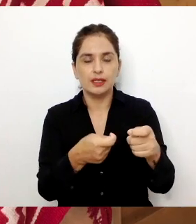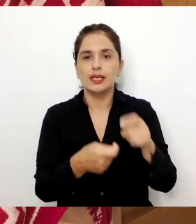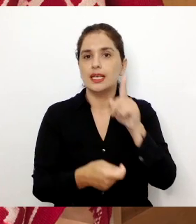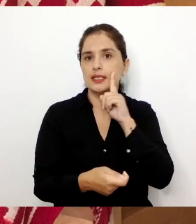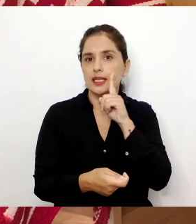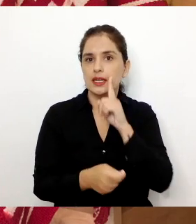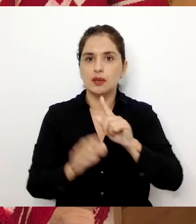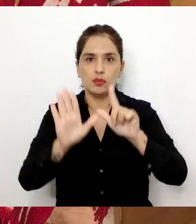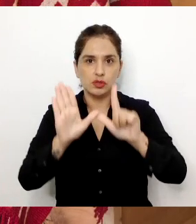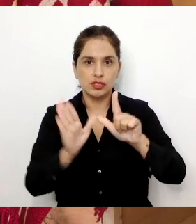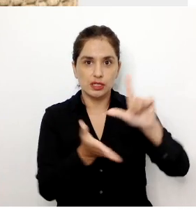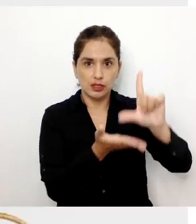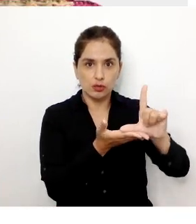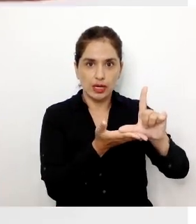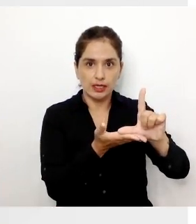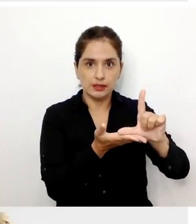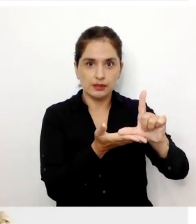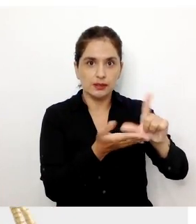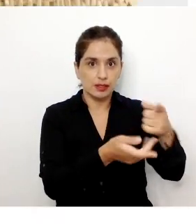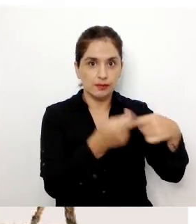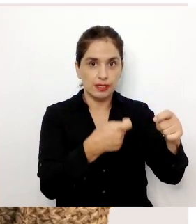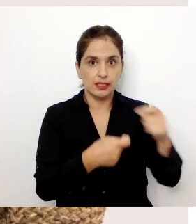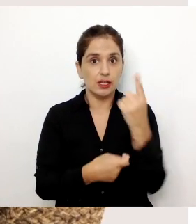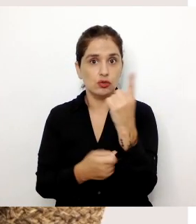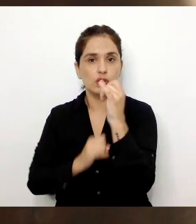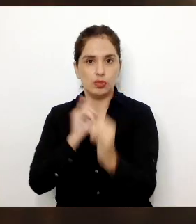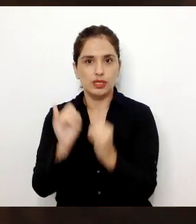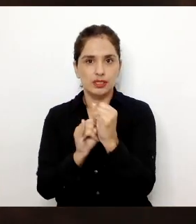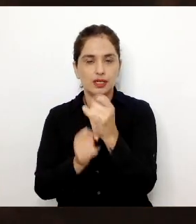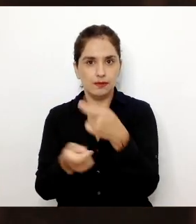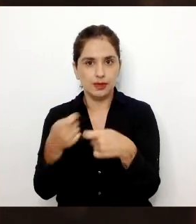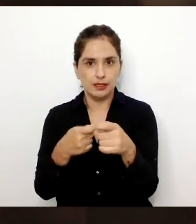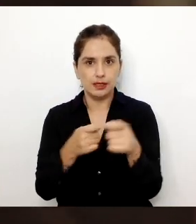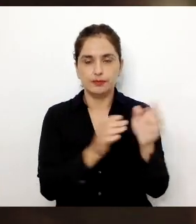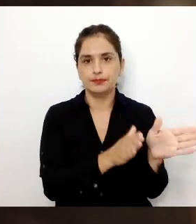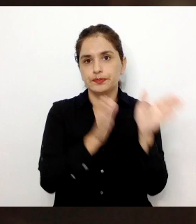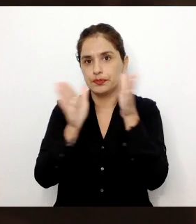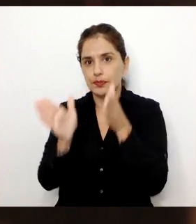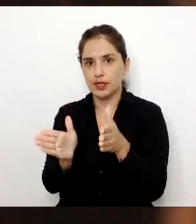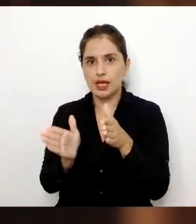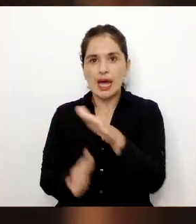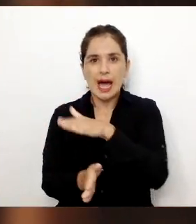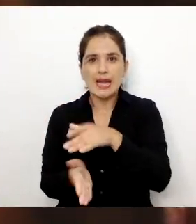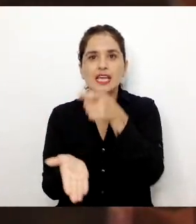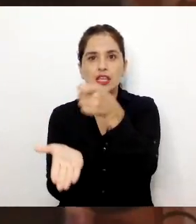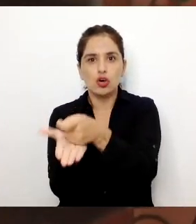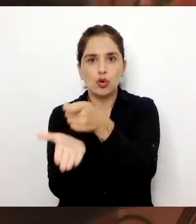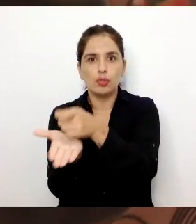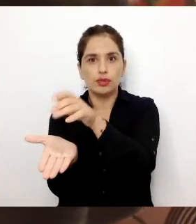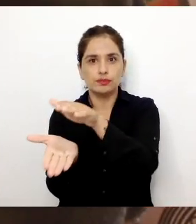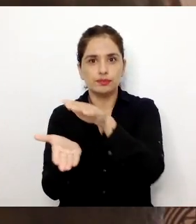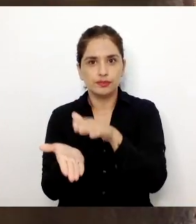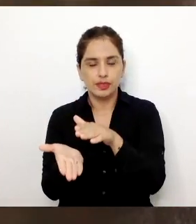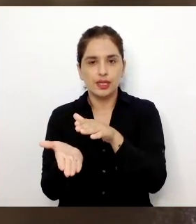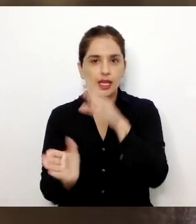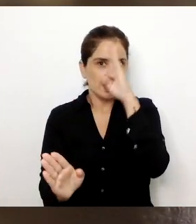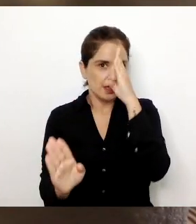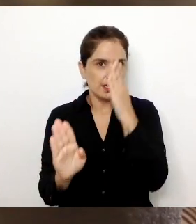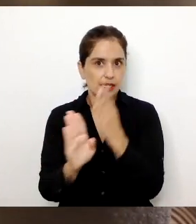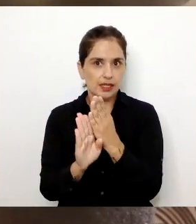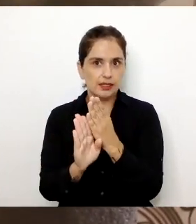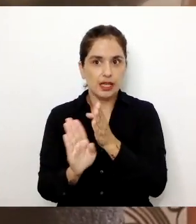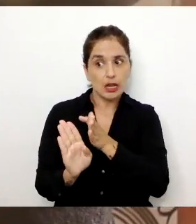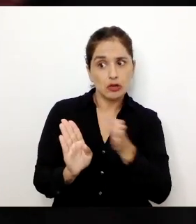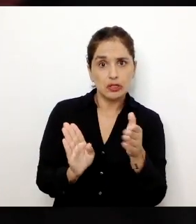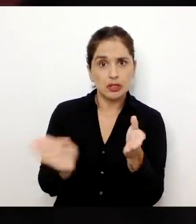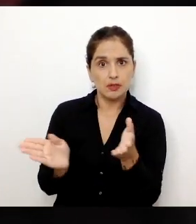contamos con 7 tiendas físicas y una tienda online. Por otro lado, está el área de compras, que trabaja en la compra directa sin